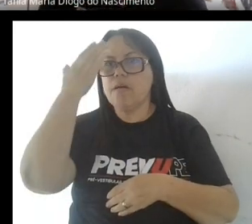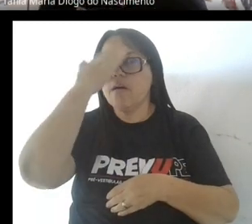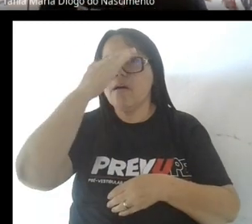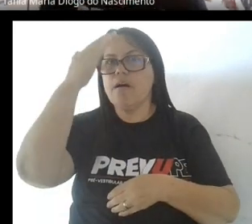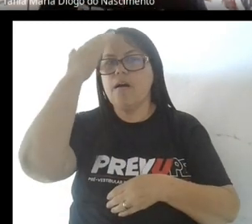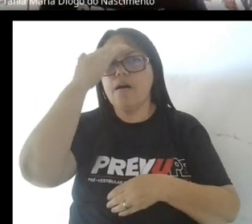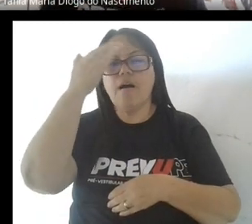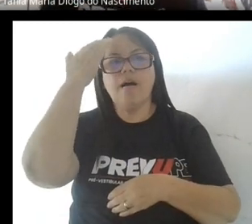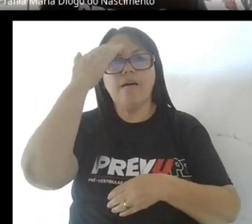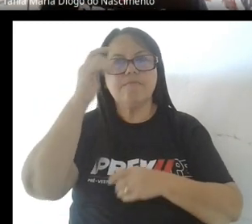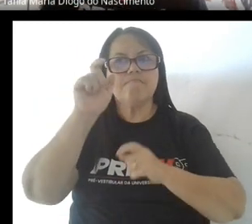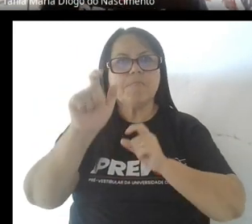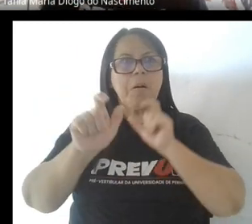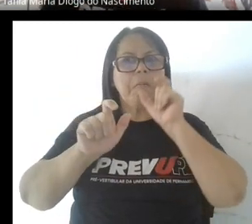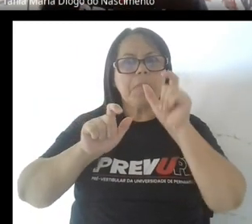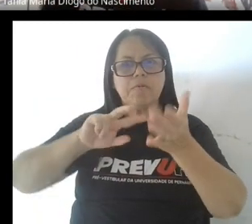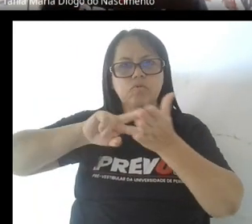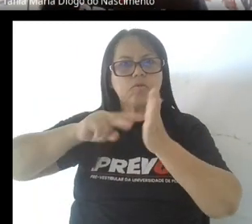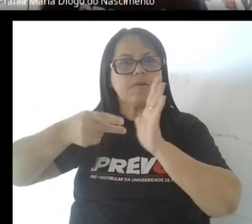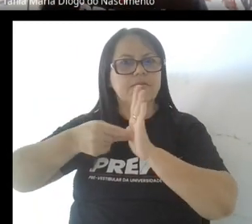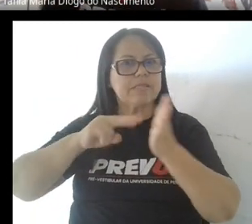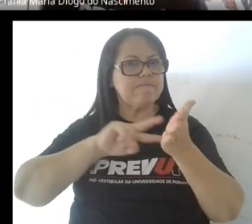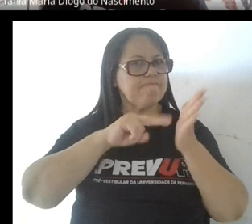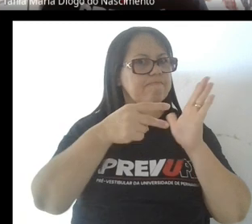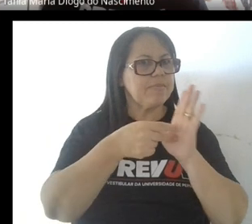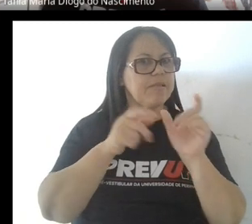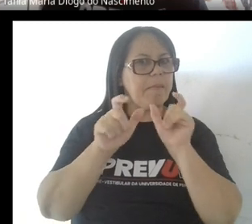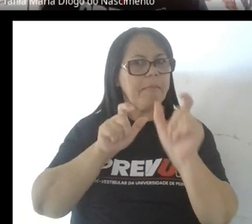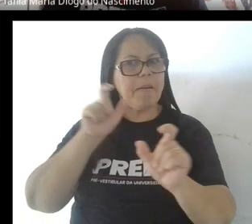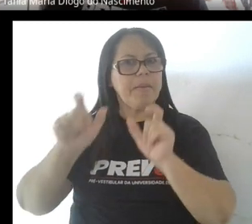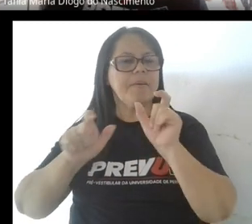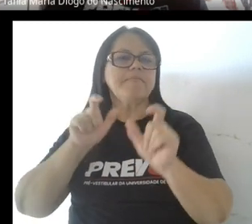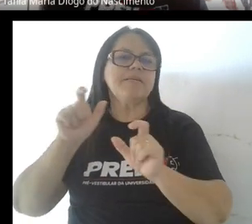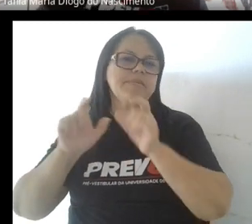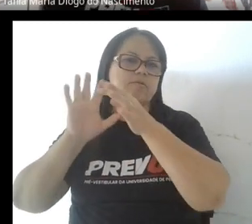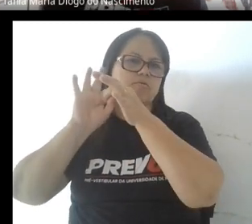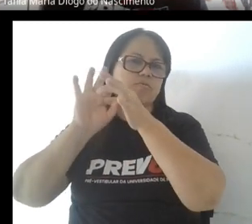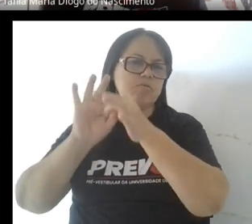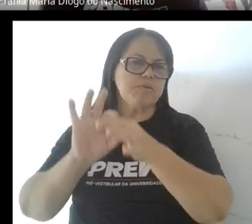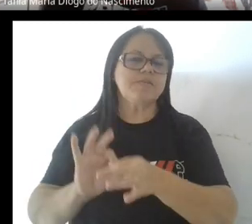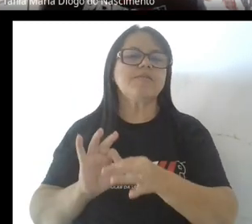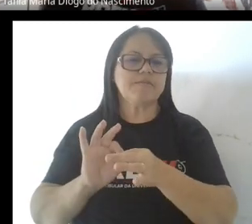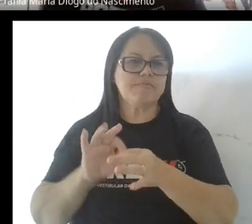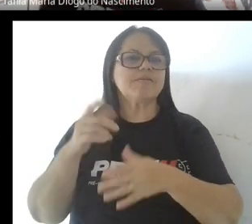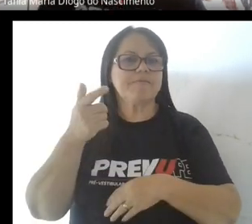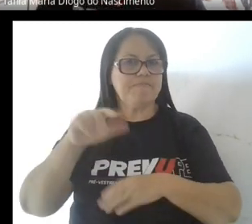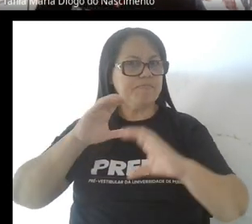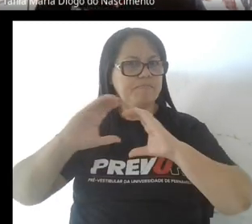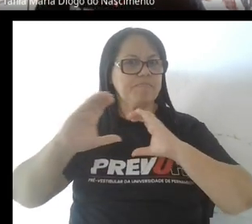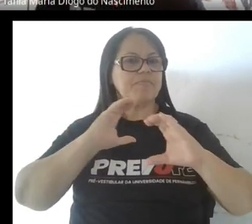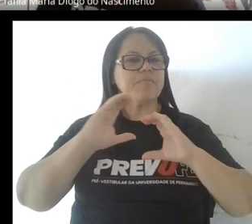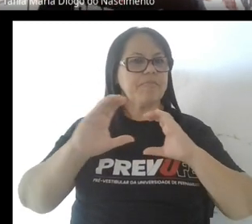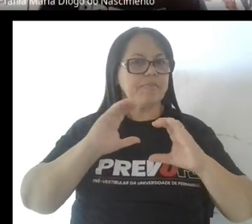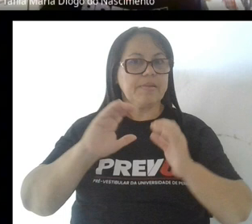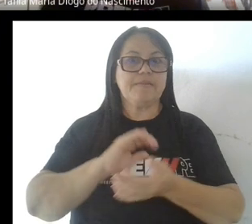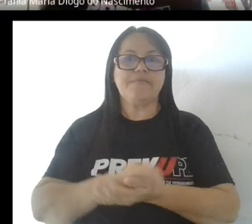comprendiendo los sentidos, los significados de las palabras en contexto, repetimos, comunicativo, ¿no?